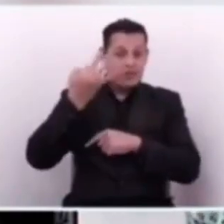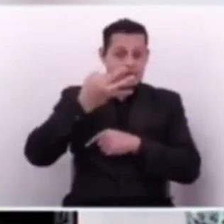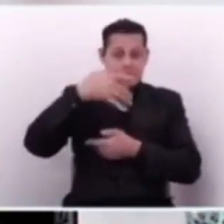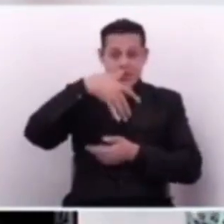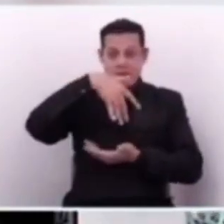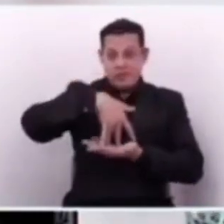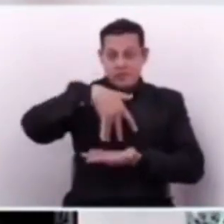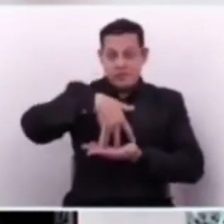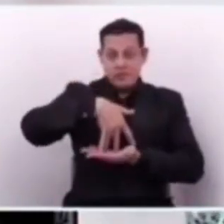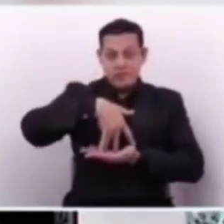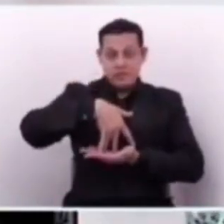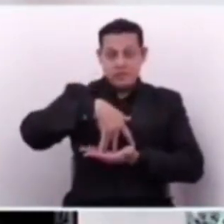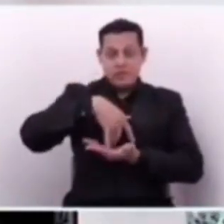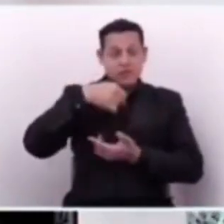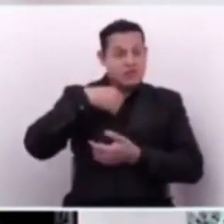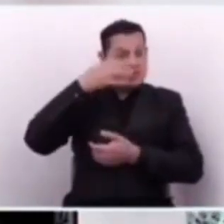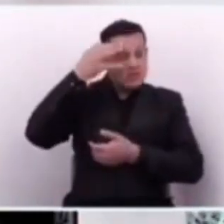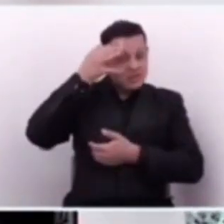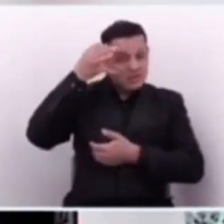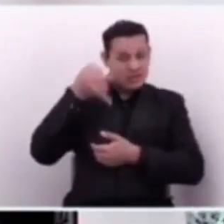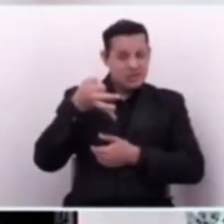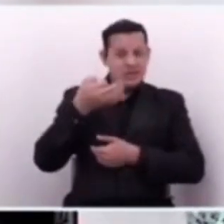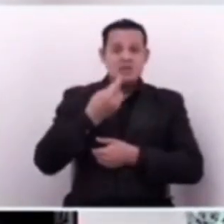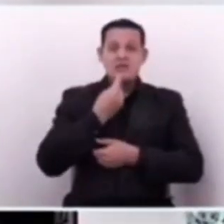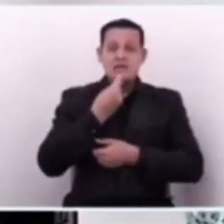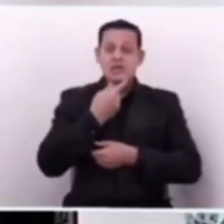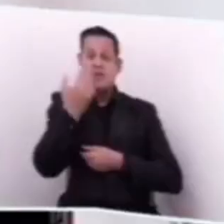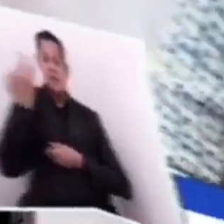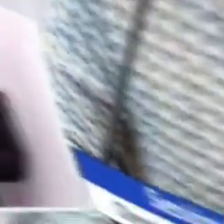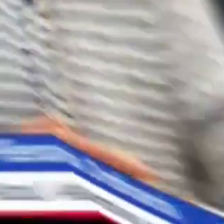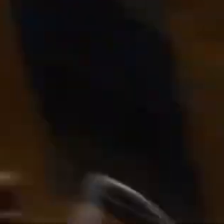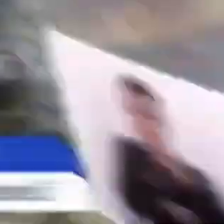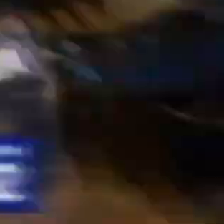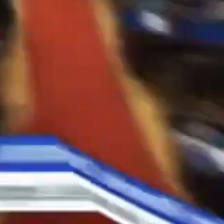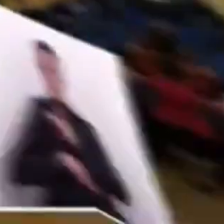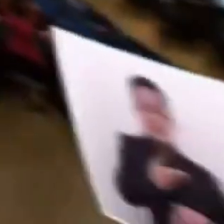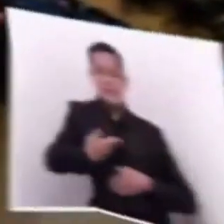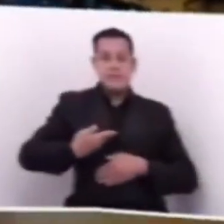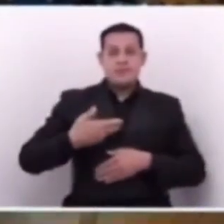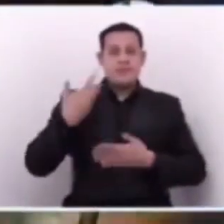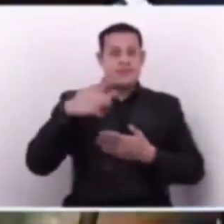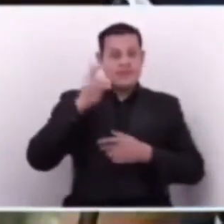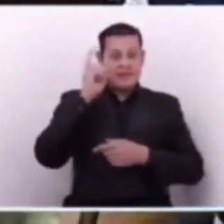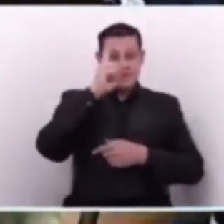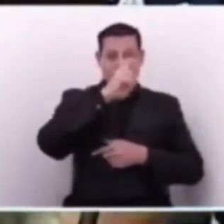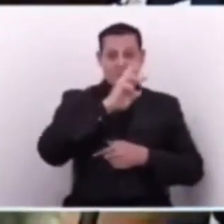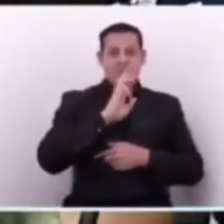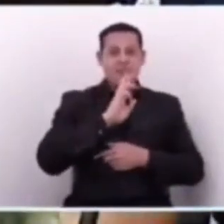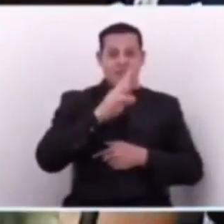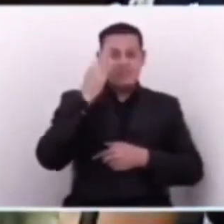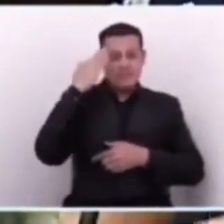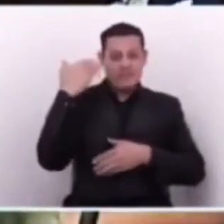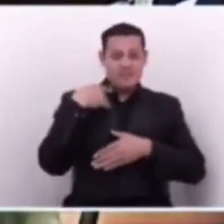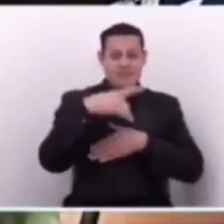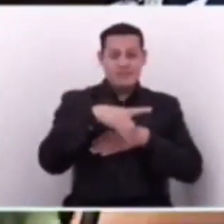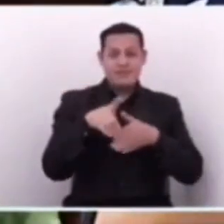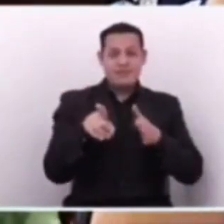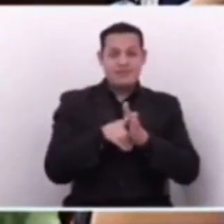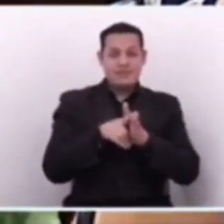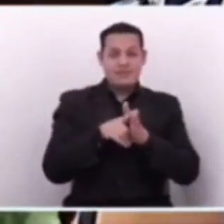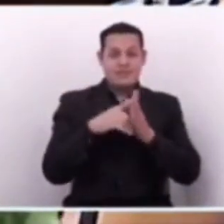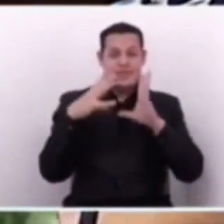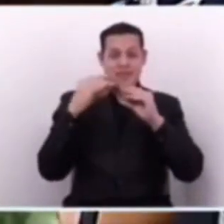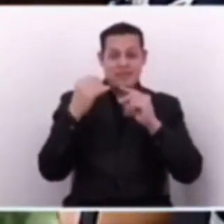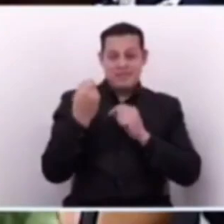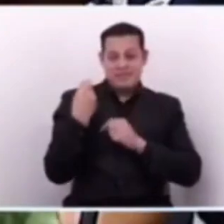del pueblo salvadoreño, que yo creo que son quienes lo merecen y quienes los pusieron acá. Ya extrañaba la respuesta de la diputada que me